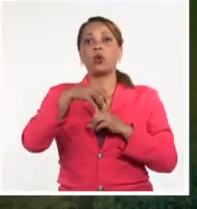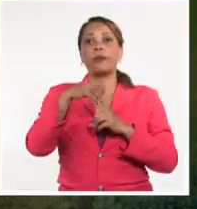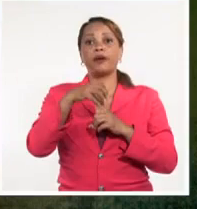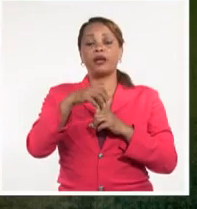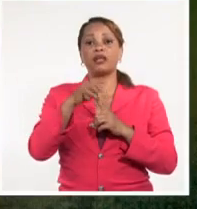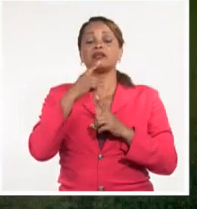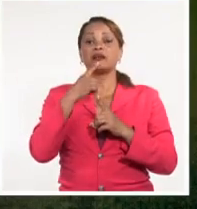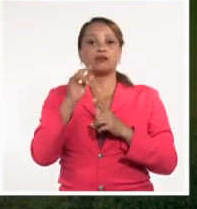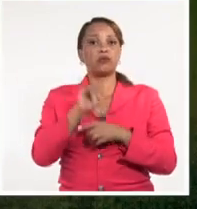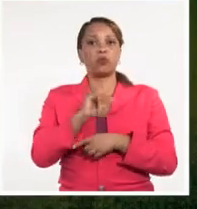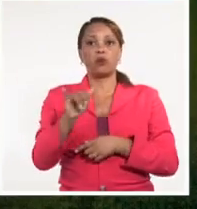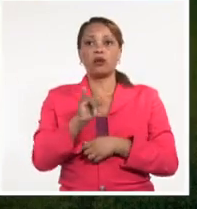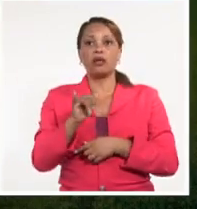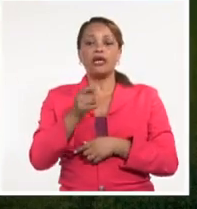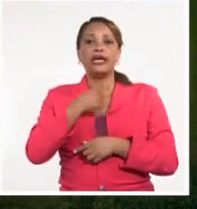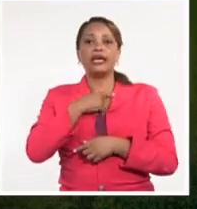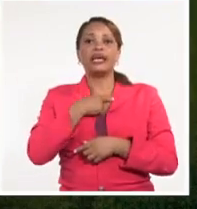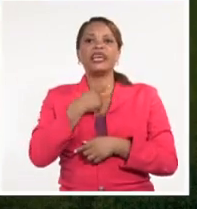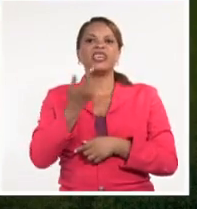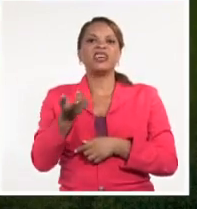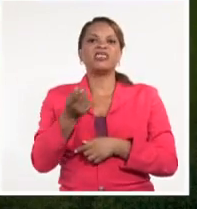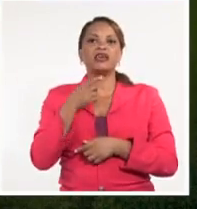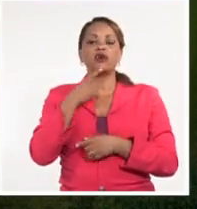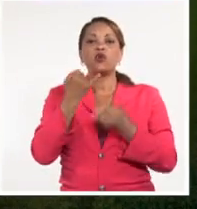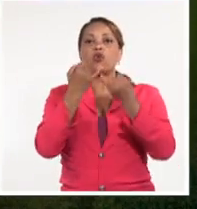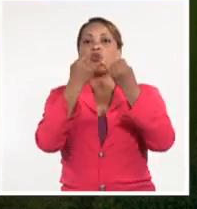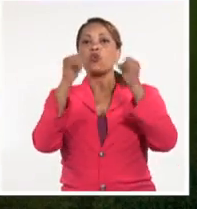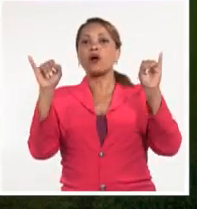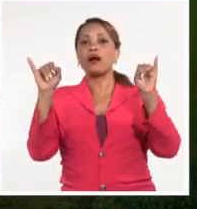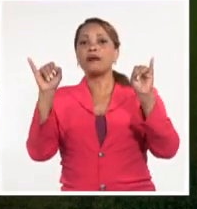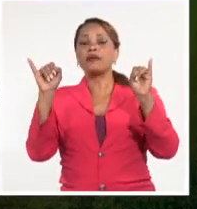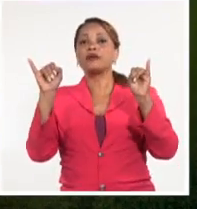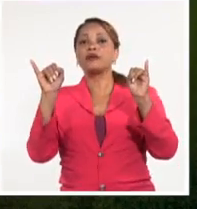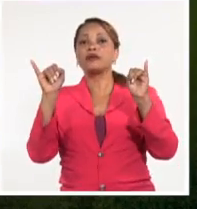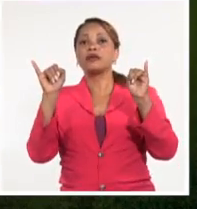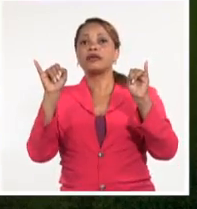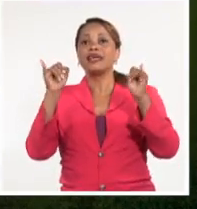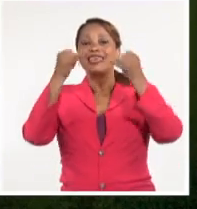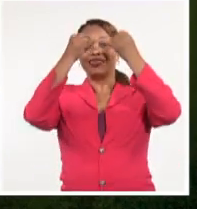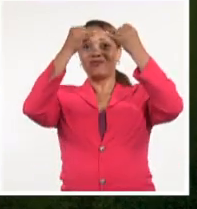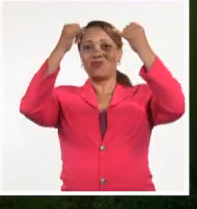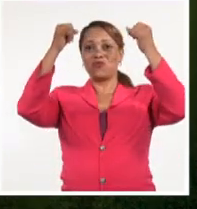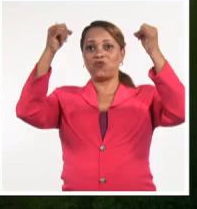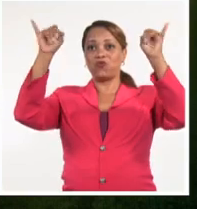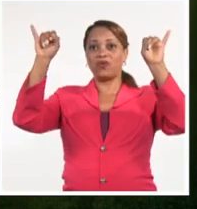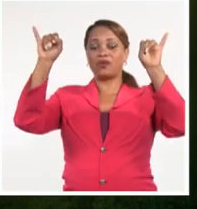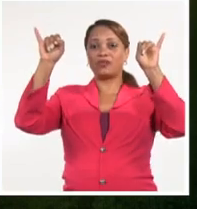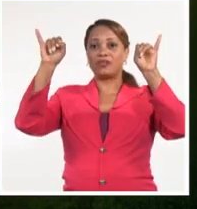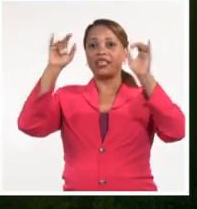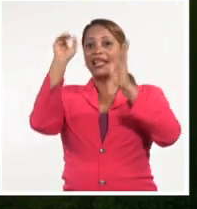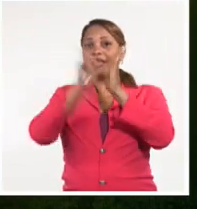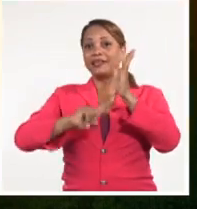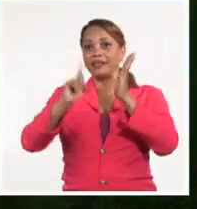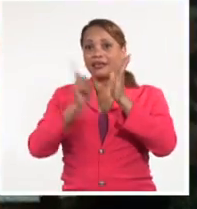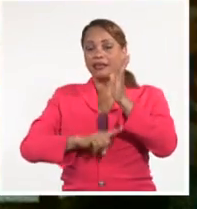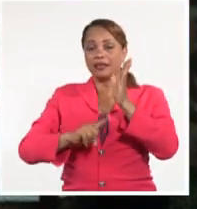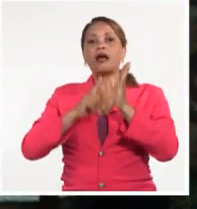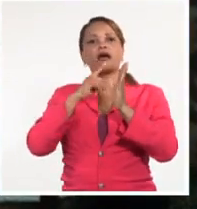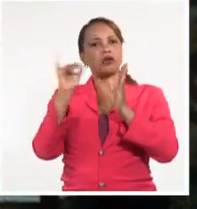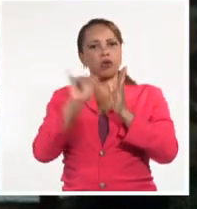Quería tirar un cable para el tendido eléctrico de Mincal.